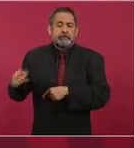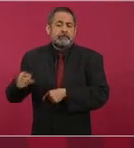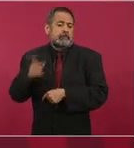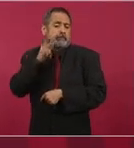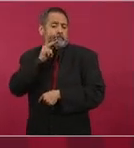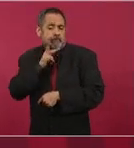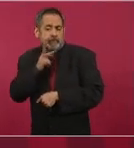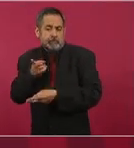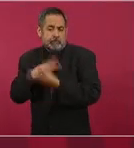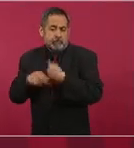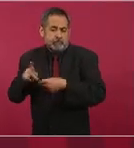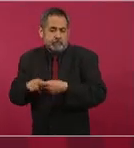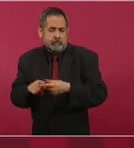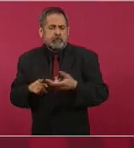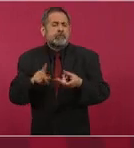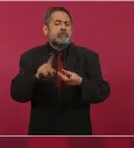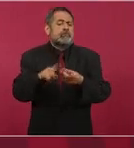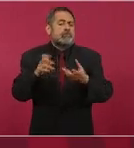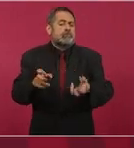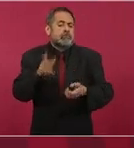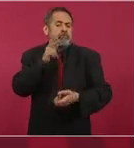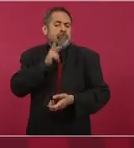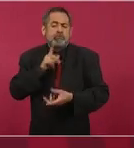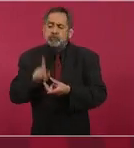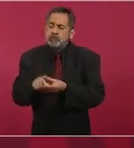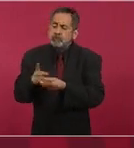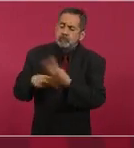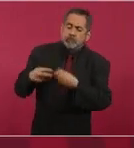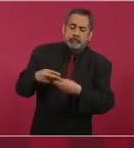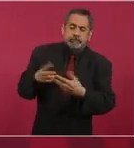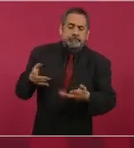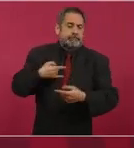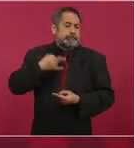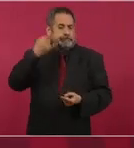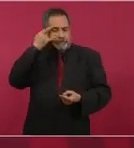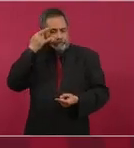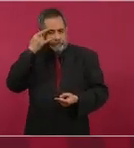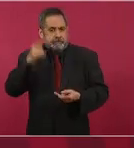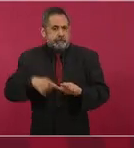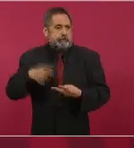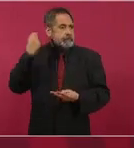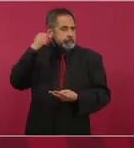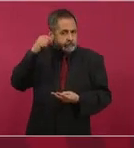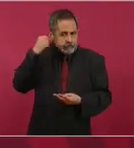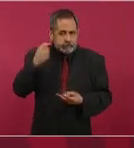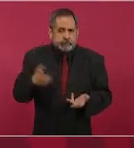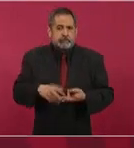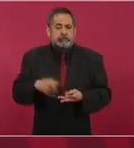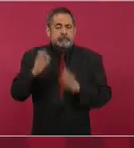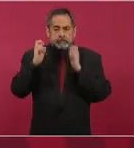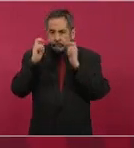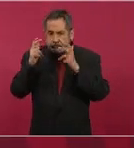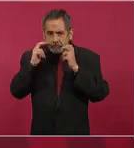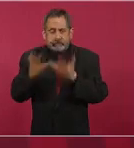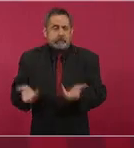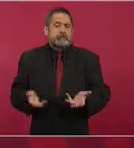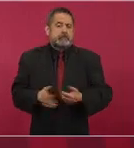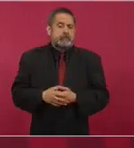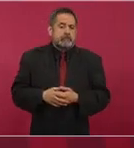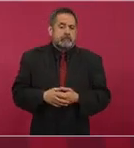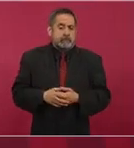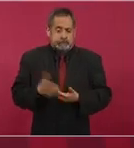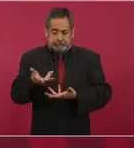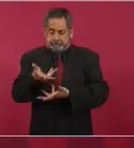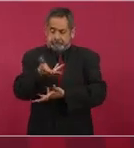¿Y de dónde salía ese petróleo? De Campeche, de Tabasco, de Chiapas. ¿Y